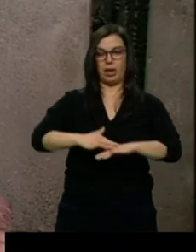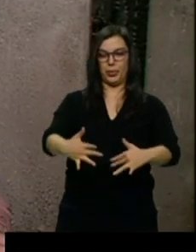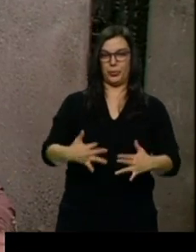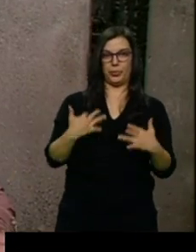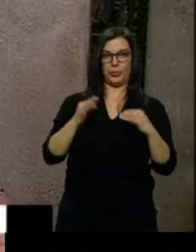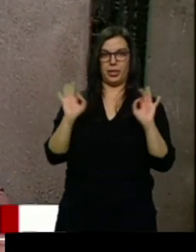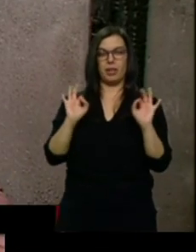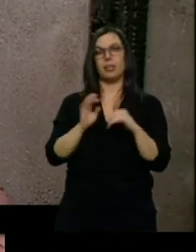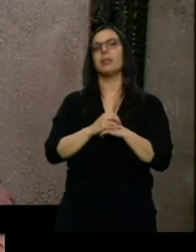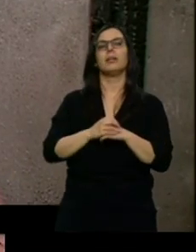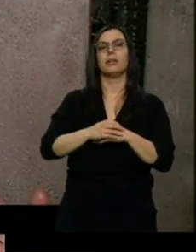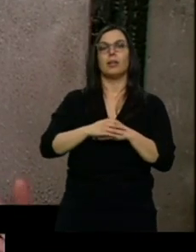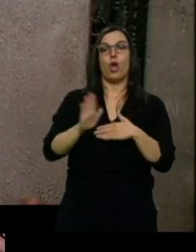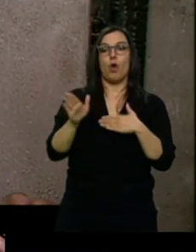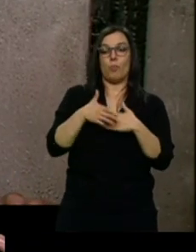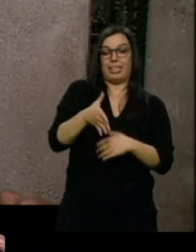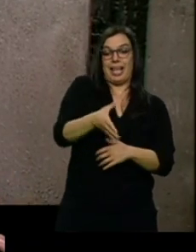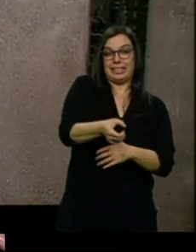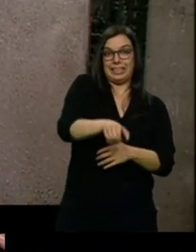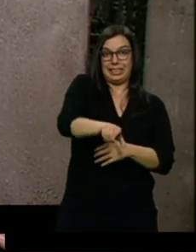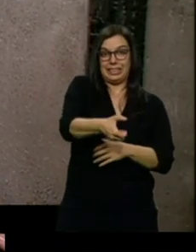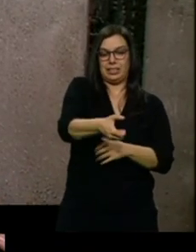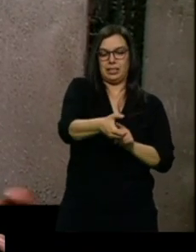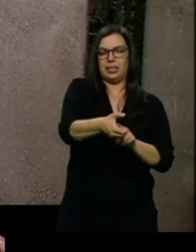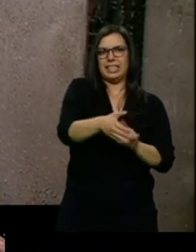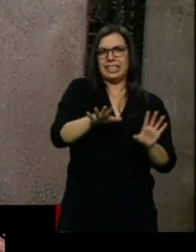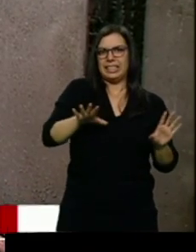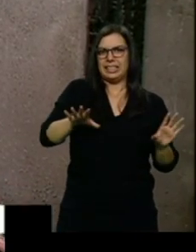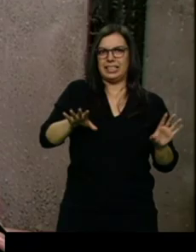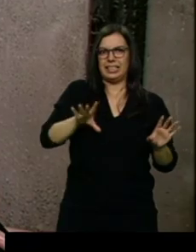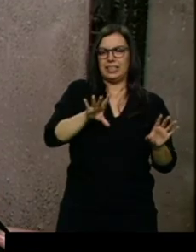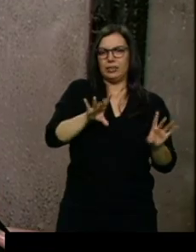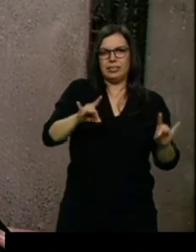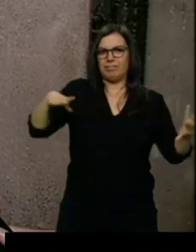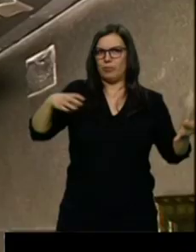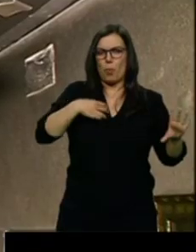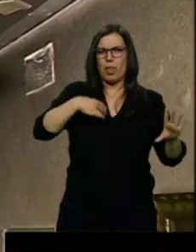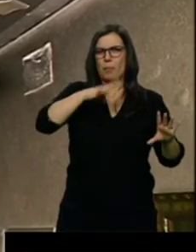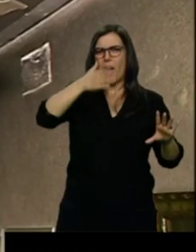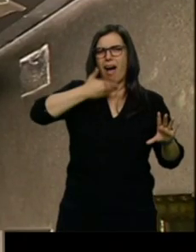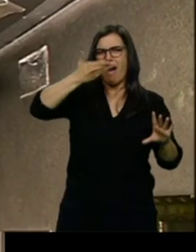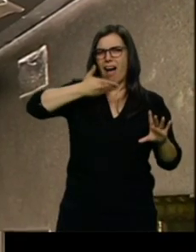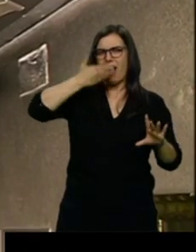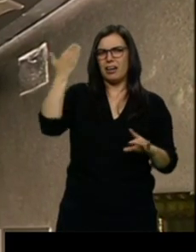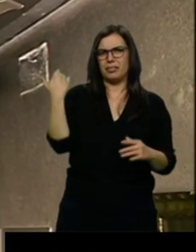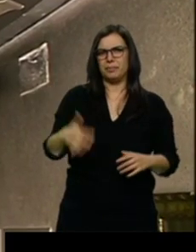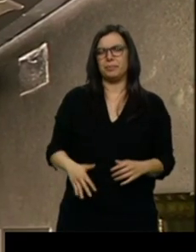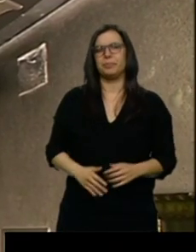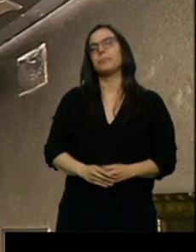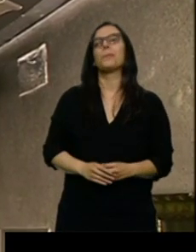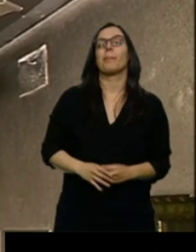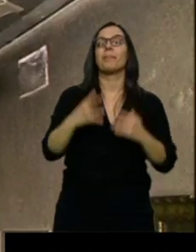nada más hacer el manillar, no se podía porque estaba ardiendo. Nueve vecinos fueron